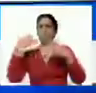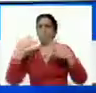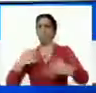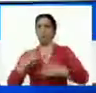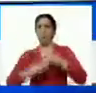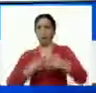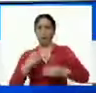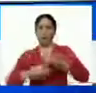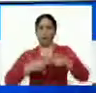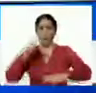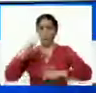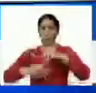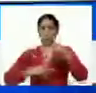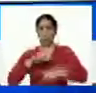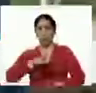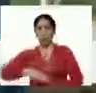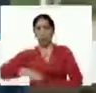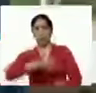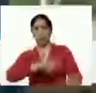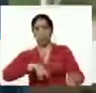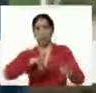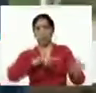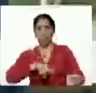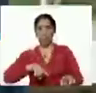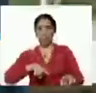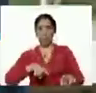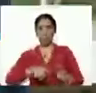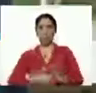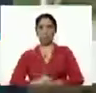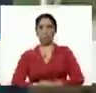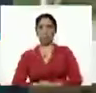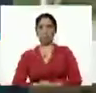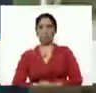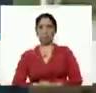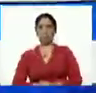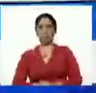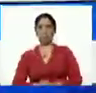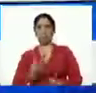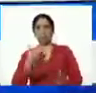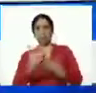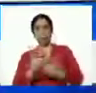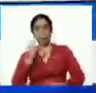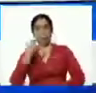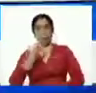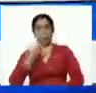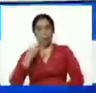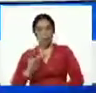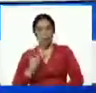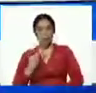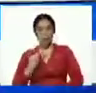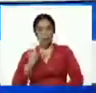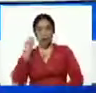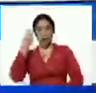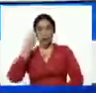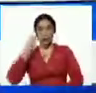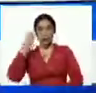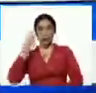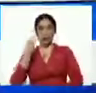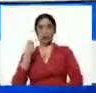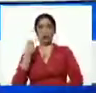productores en el campo. Y a Venezuela, gracias a la política que diseñó el comandante Chávez